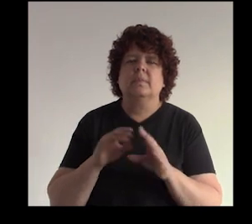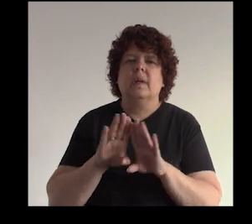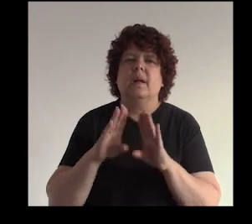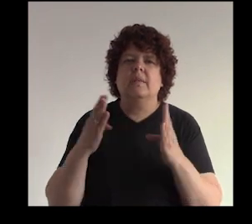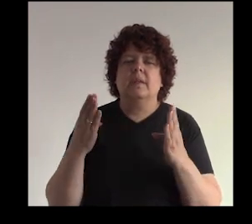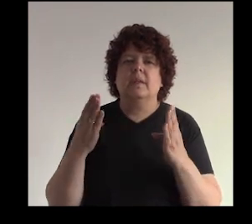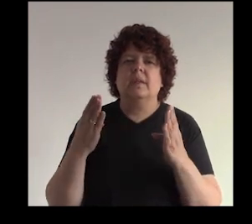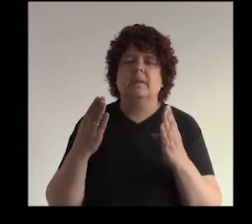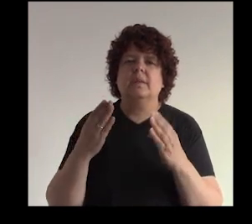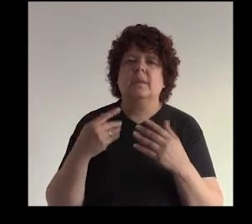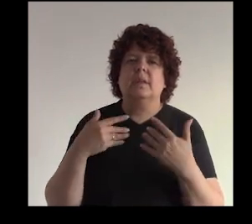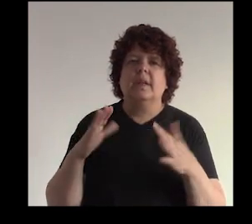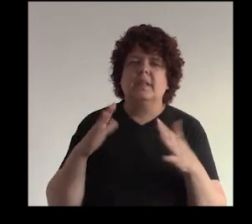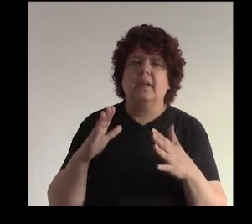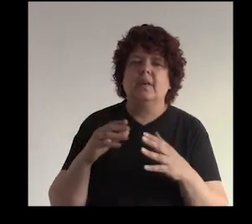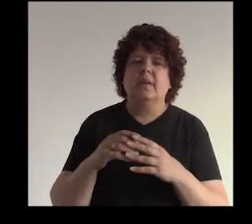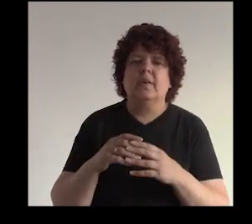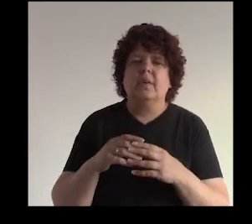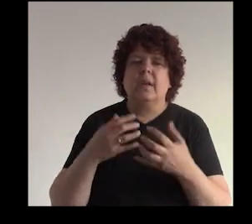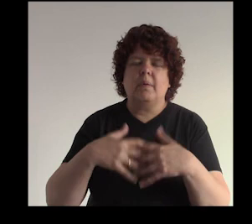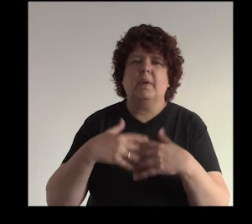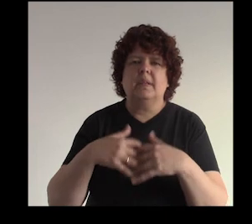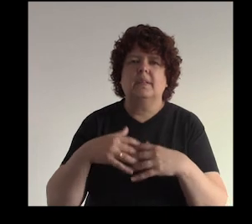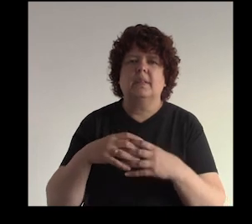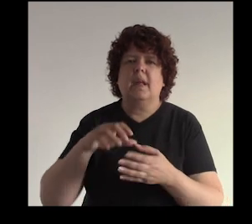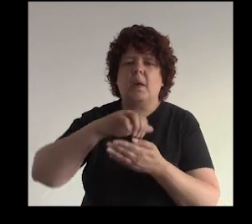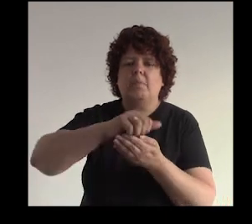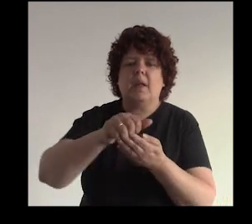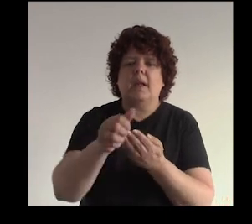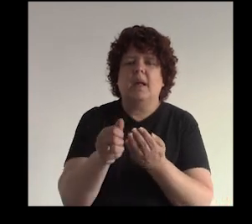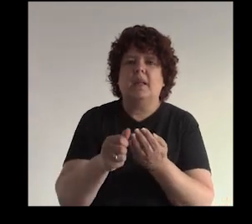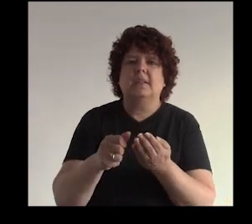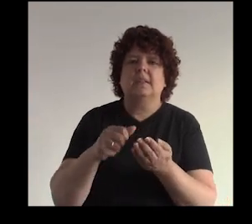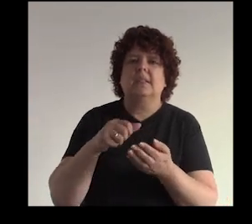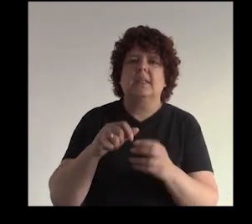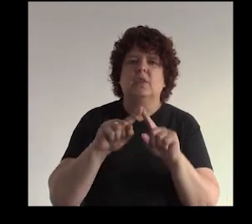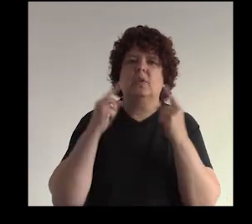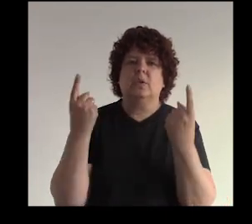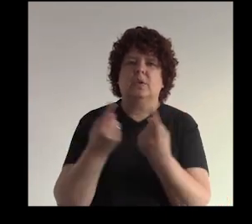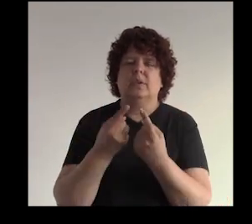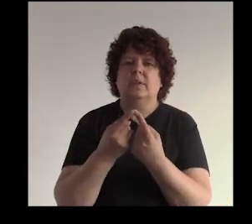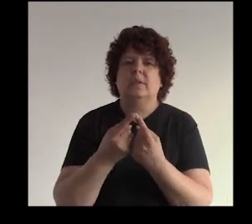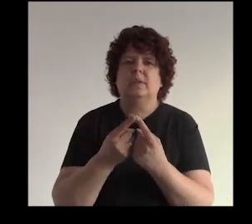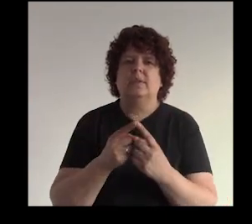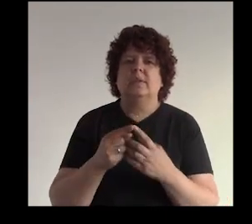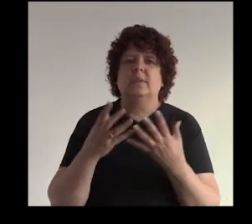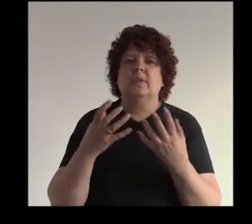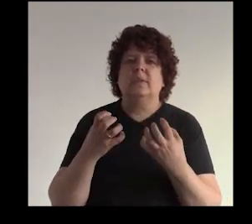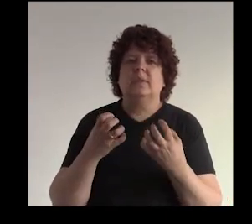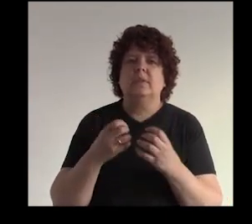abrir mi o sea yo ya tengo un negocio que es de empanadas y queques y como lo quiero